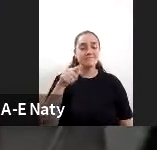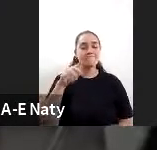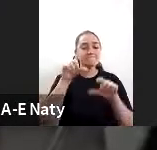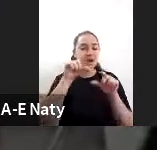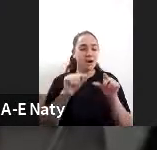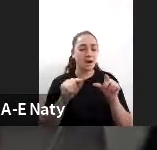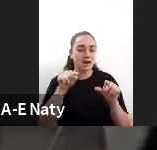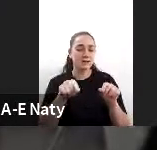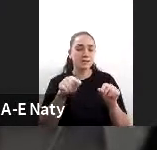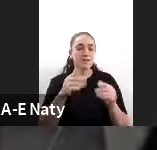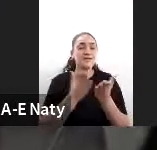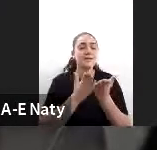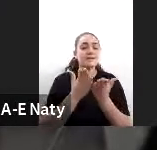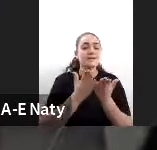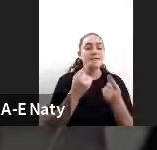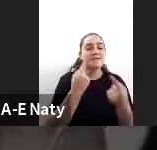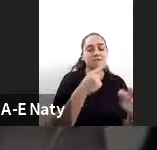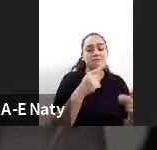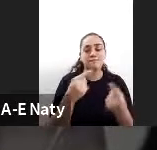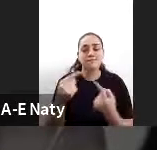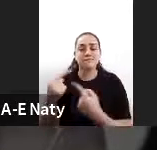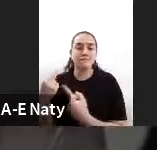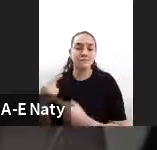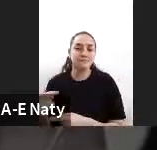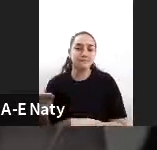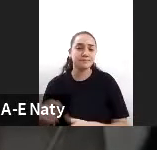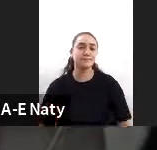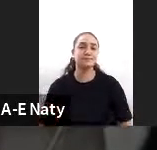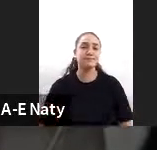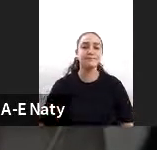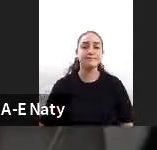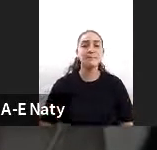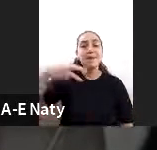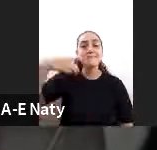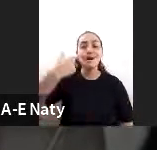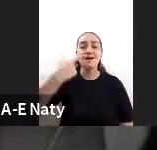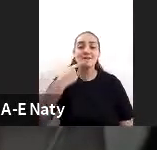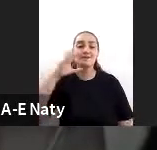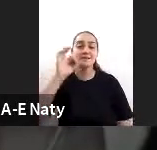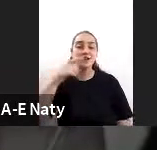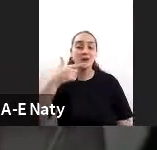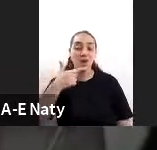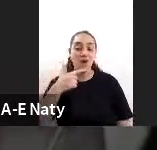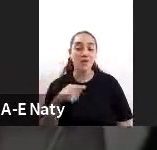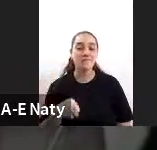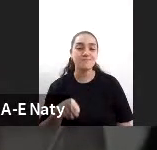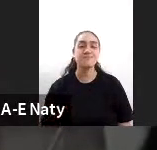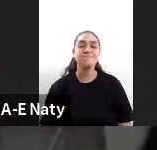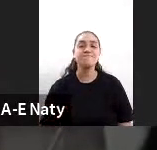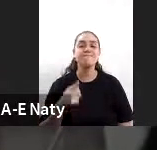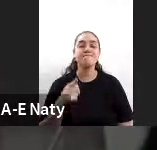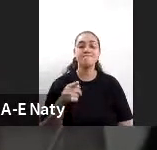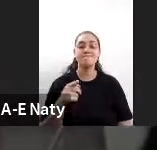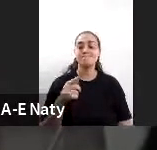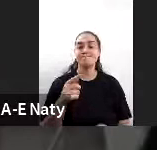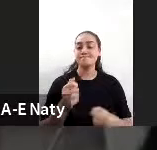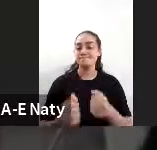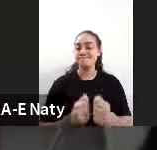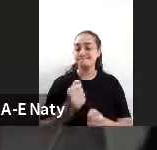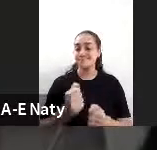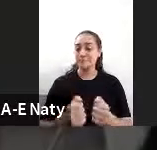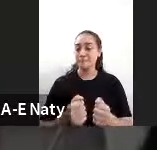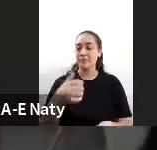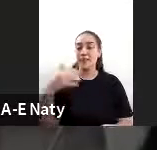multiservicios o MSO por sus siglas en inglés que son las grandes operadoras que tienen operación de telefonía fija